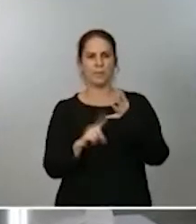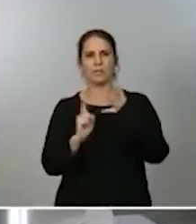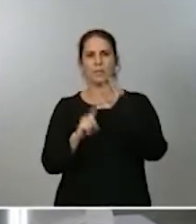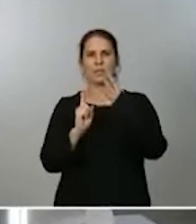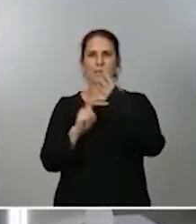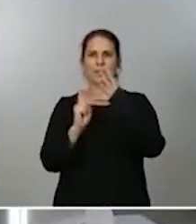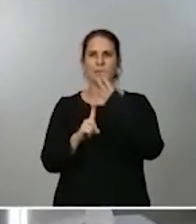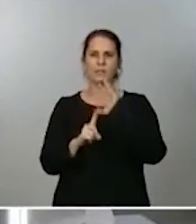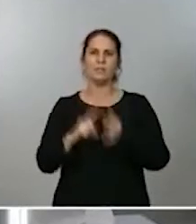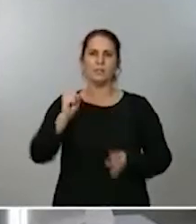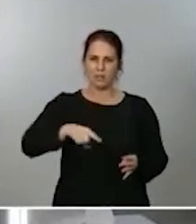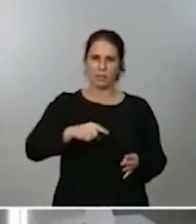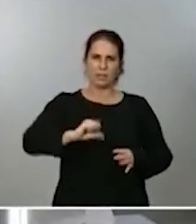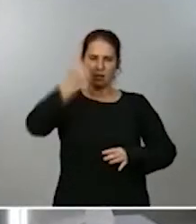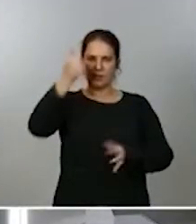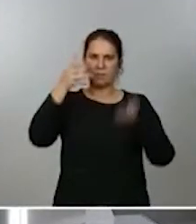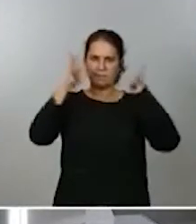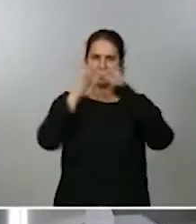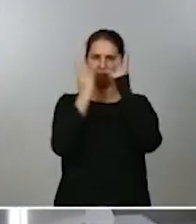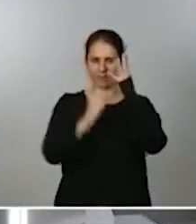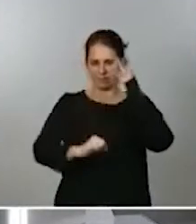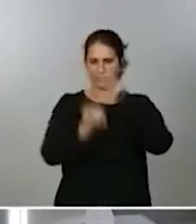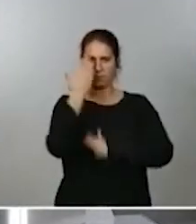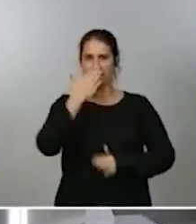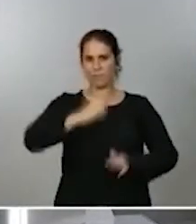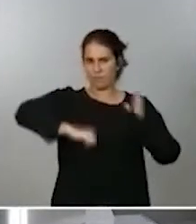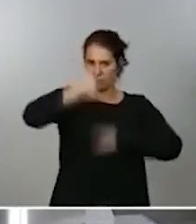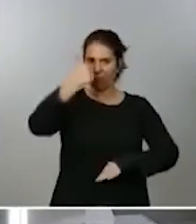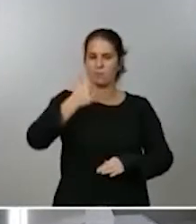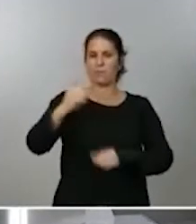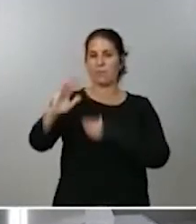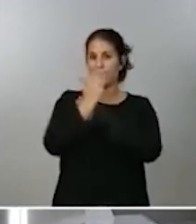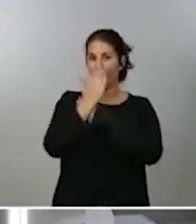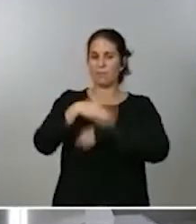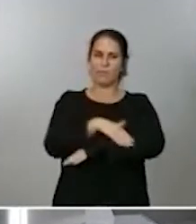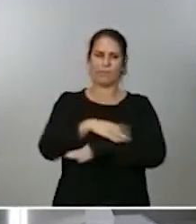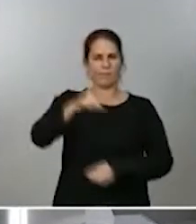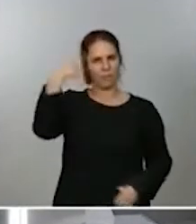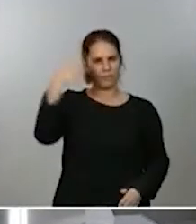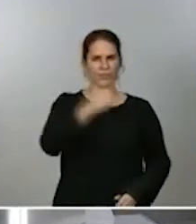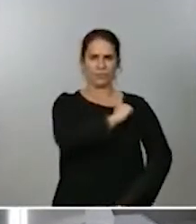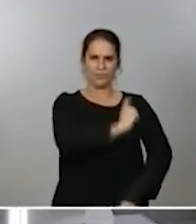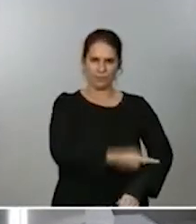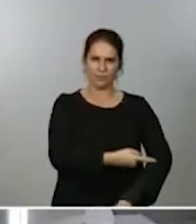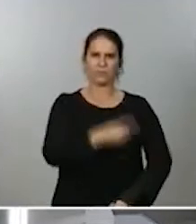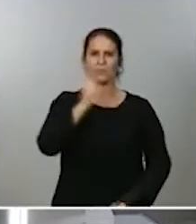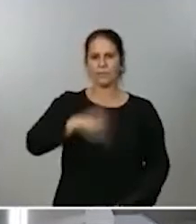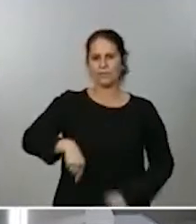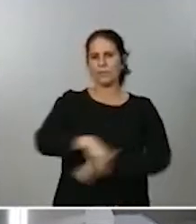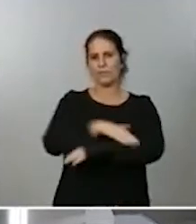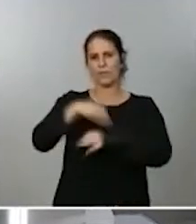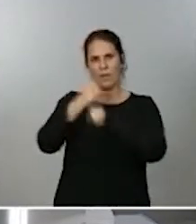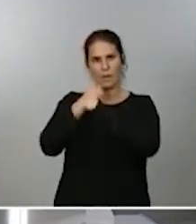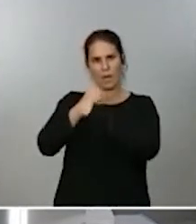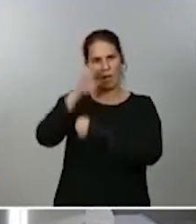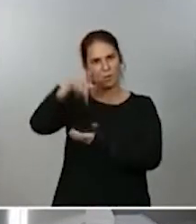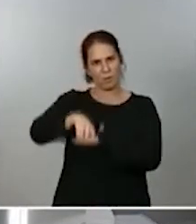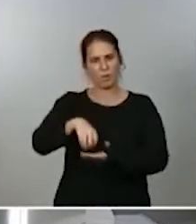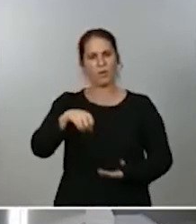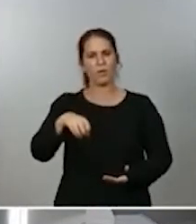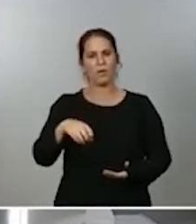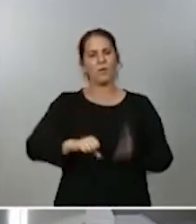también esta mañana a propuesta del Ministerio de Cultura y Deportes y el Ministerio de Trabajo, medidas que